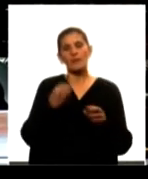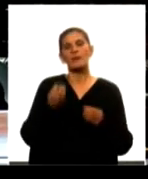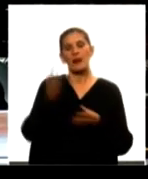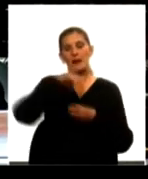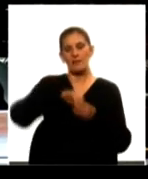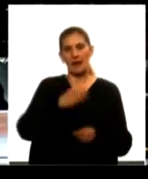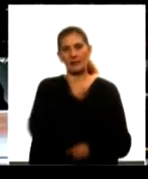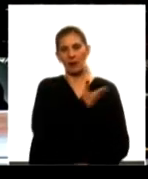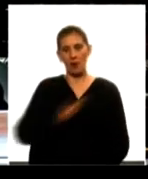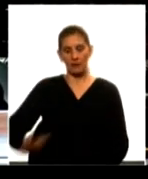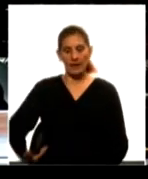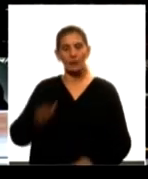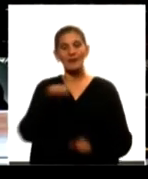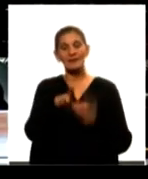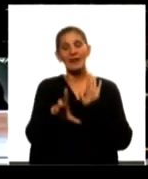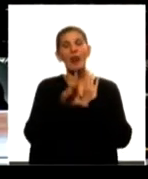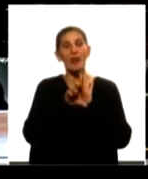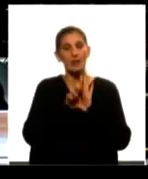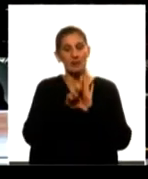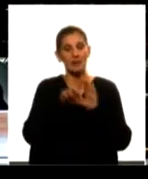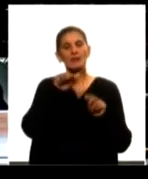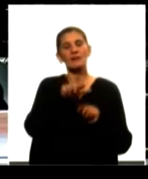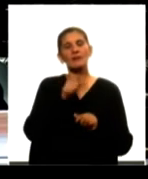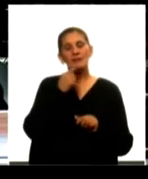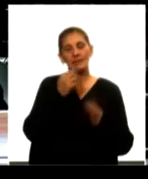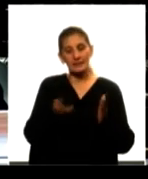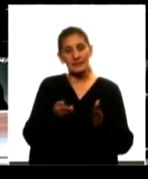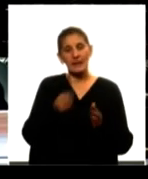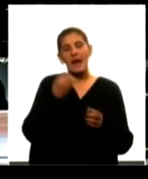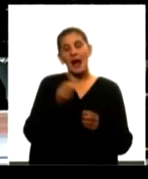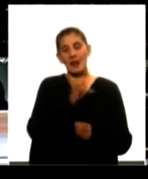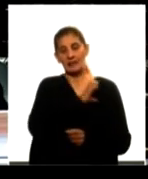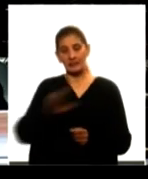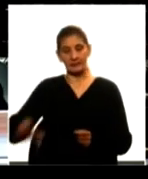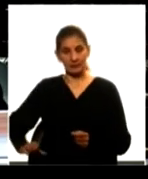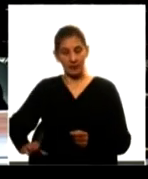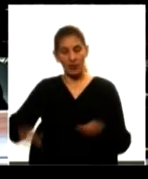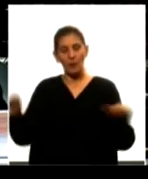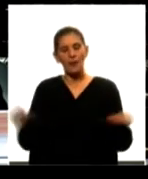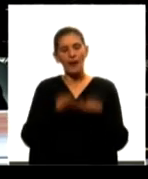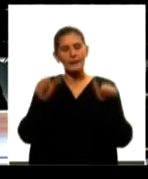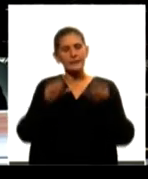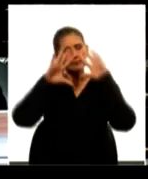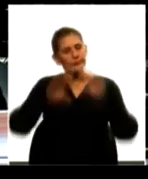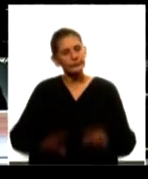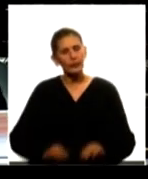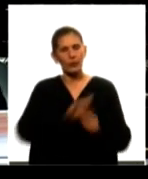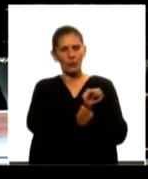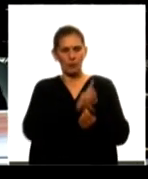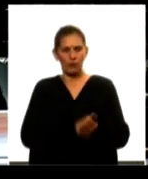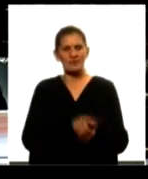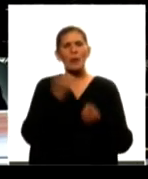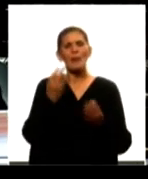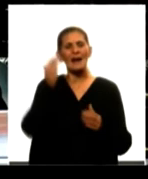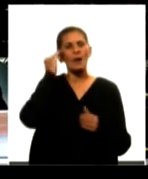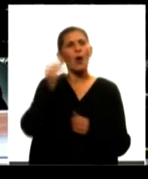gobierno. Esta ley de urgente consideración mandata al Estado a hacer todos los esfuerzos para que formación docente